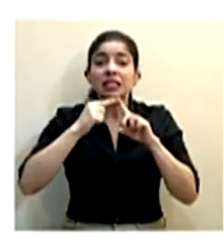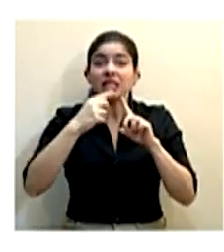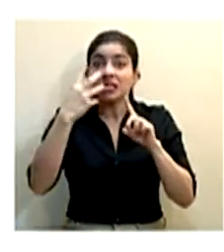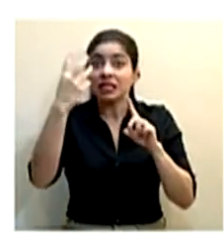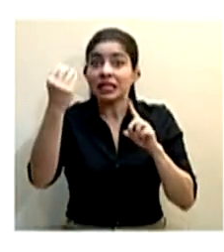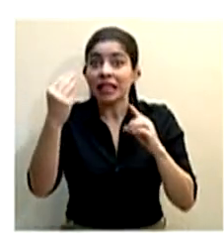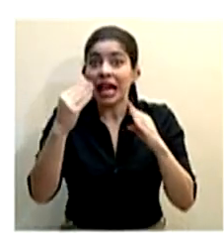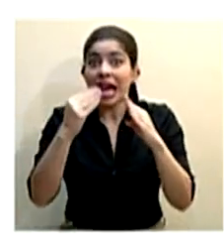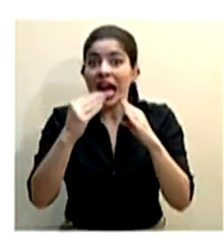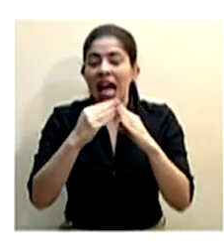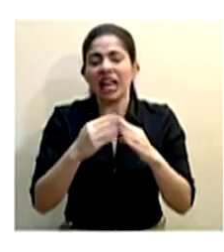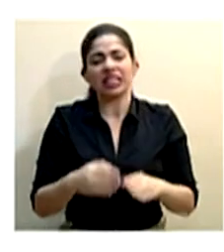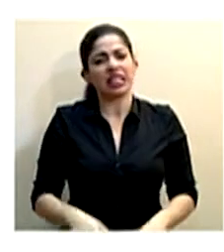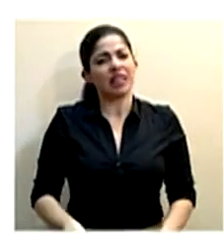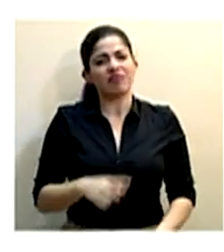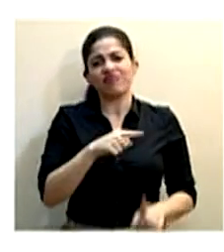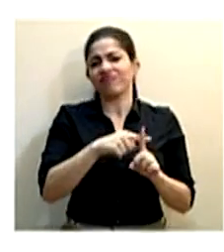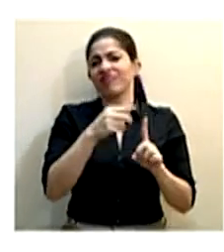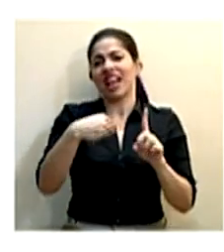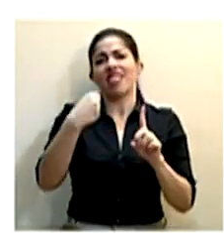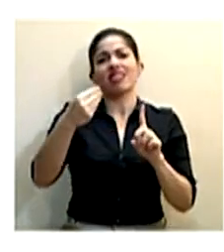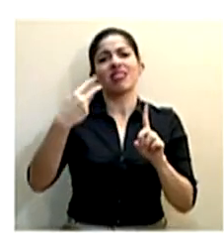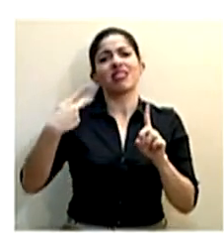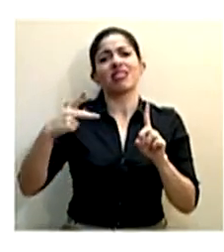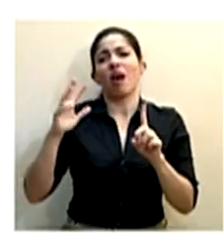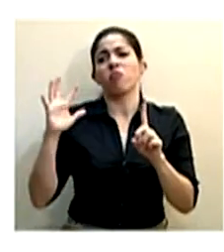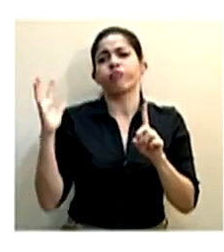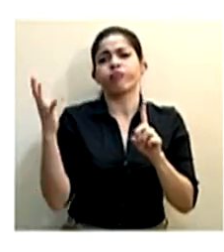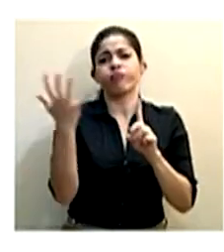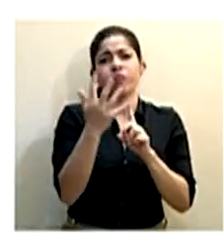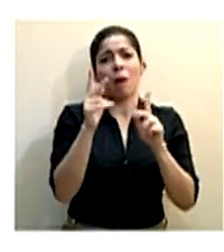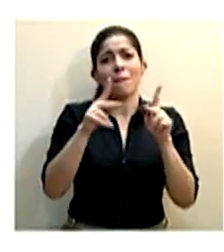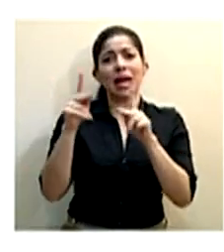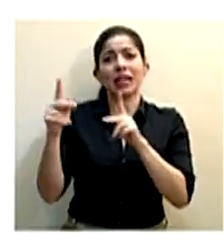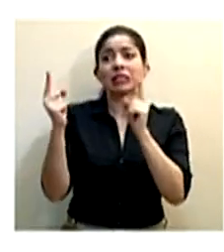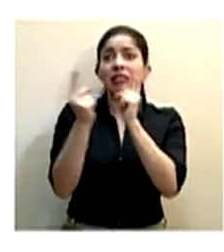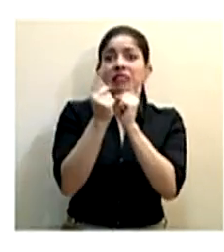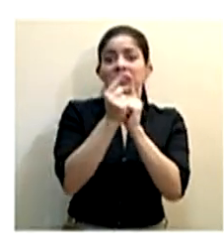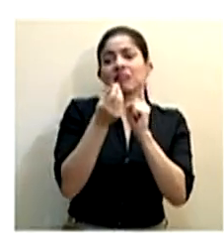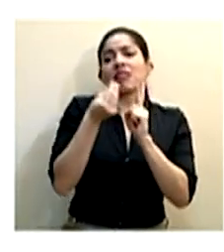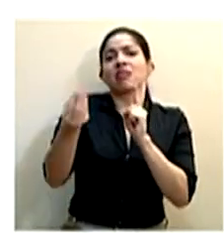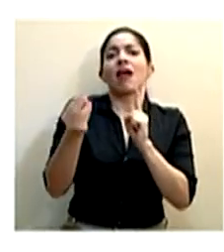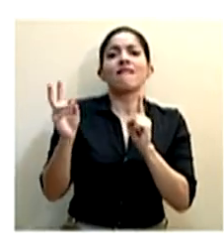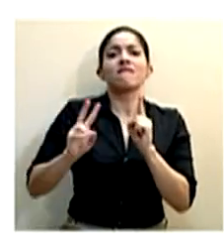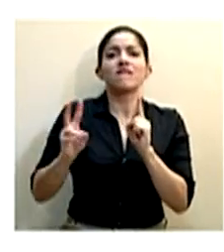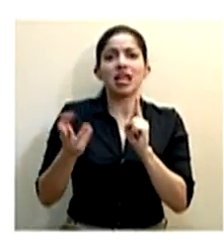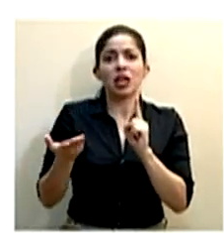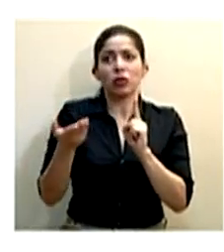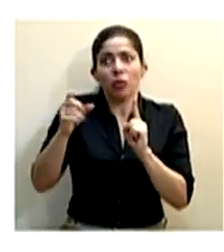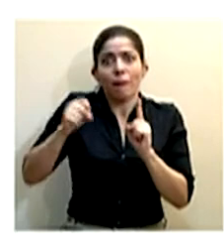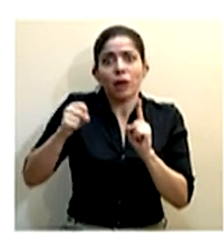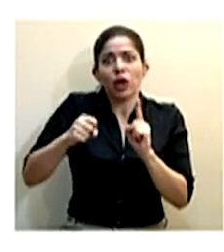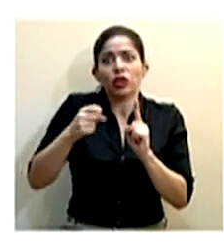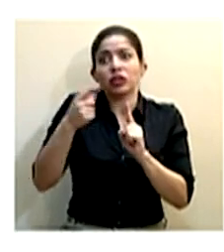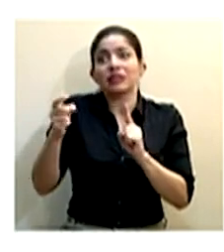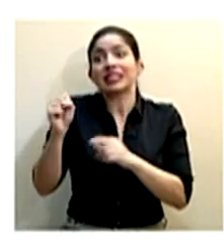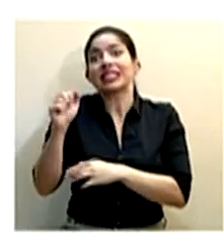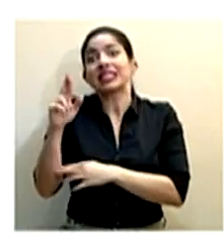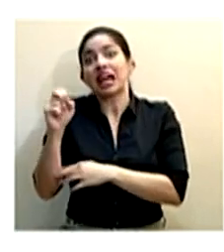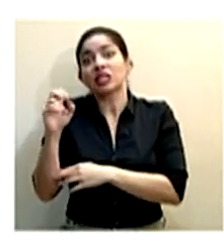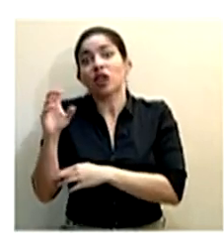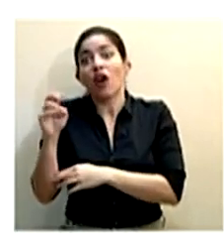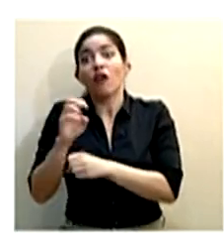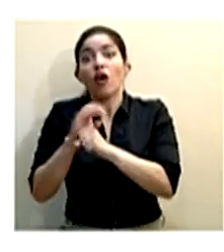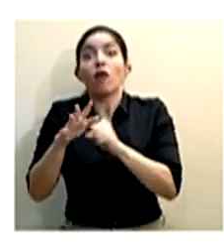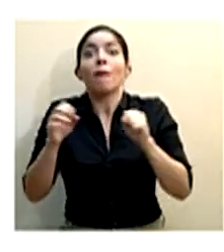su casa, está exponiendo a toda la gente que se topa alrededor al virus, que eventualmente puede ser el SARS-CoV-2 que produce